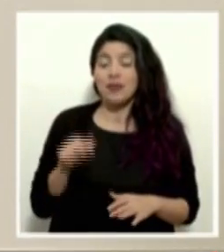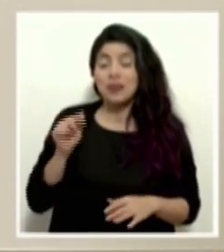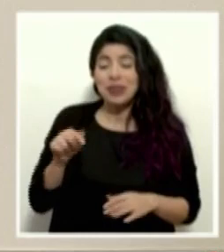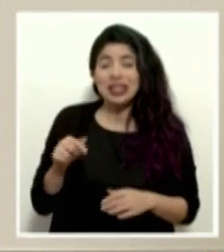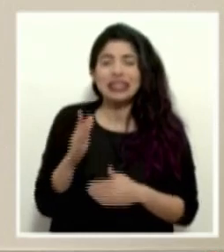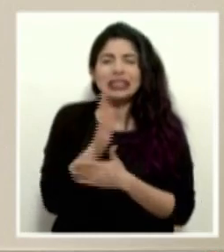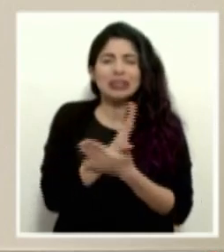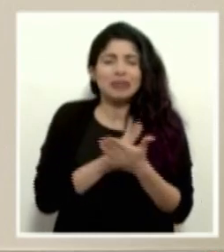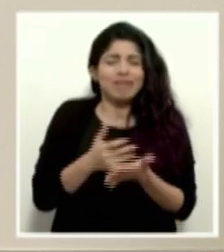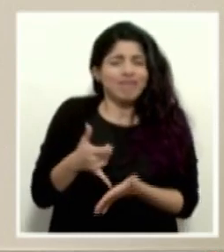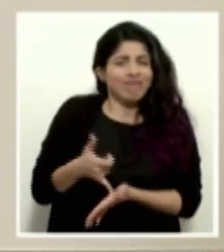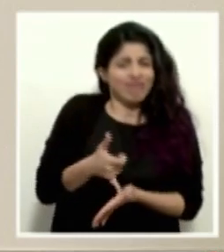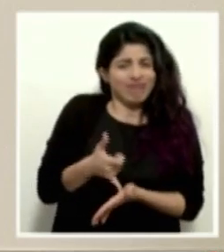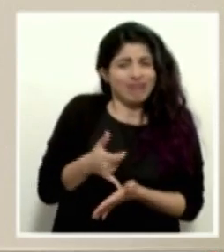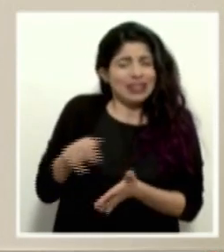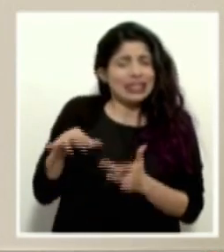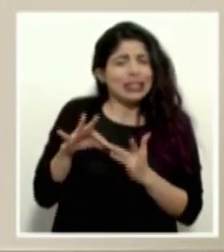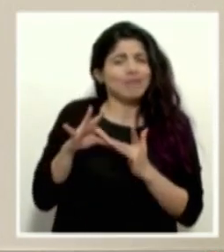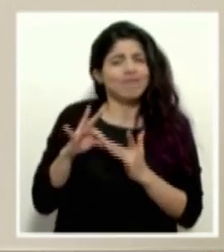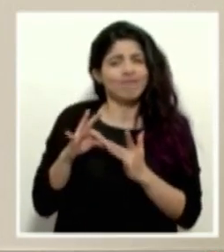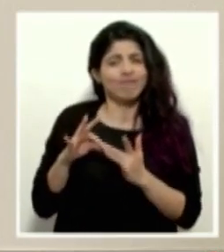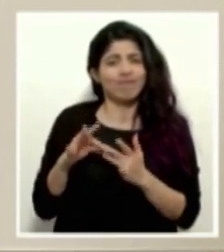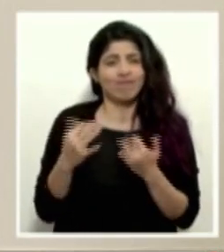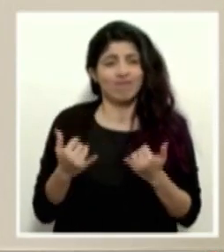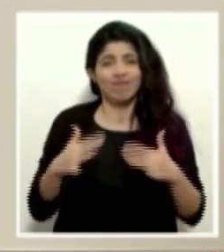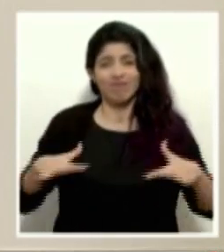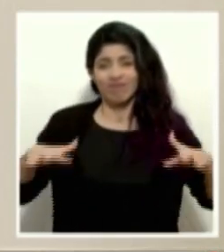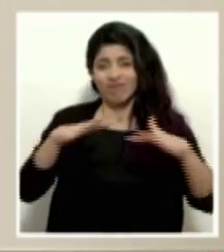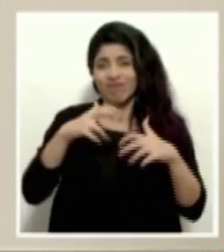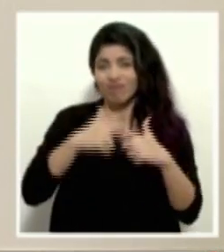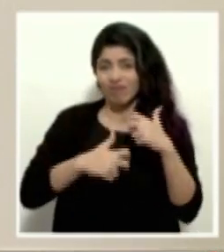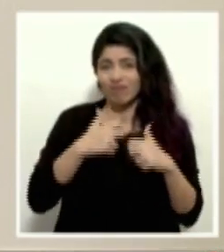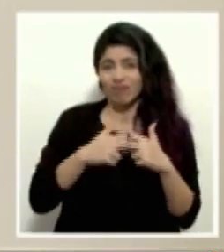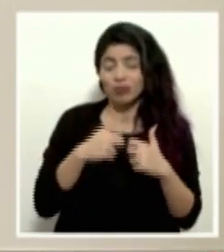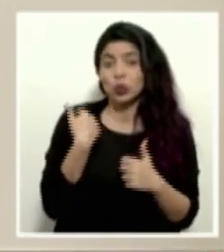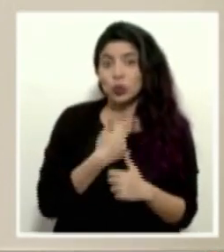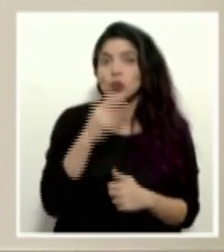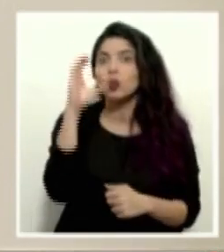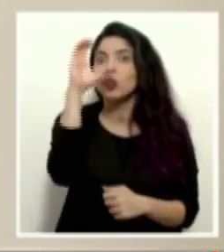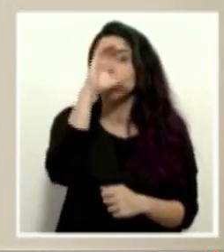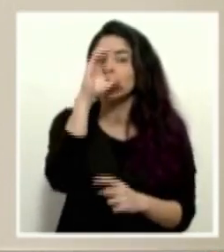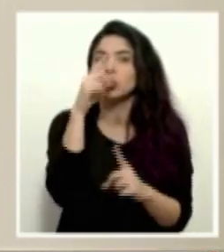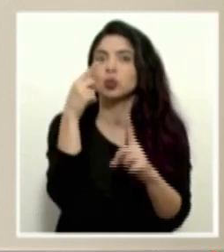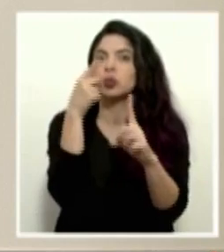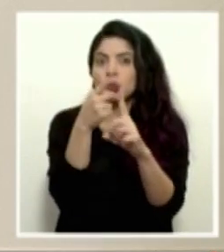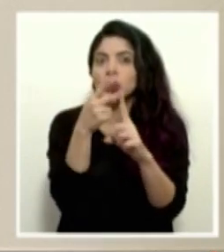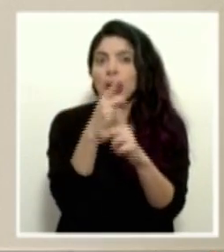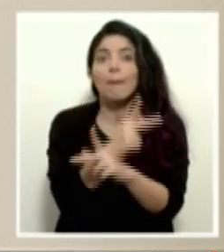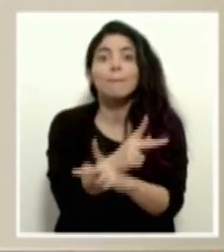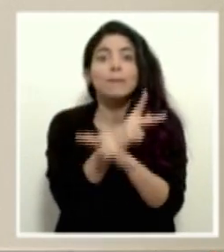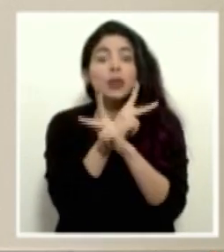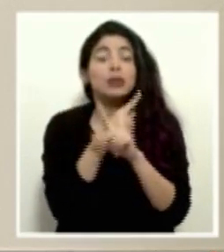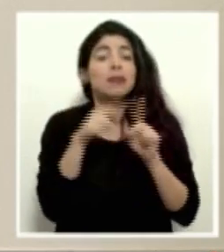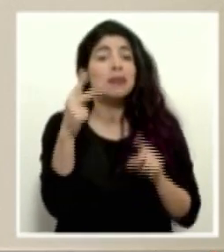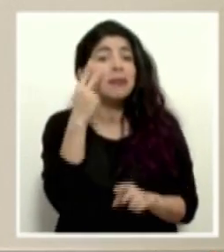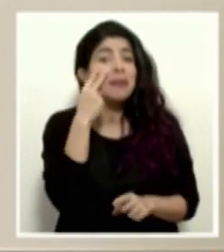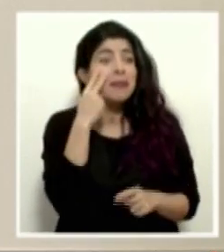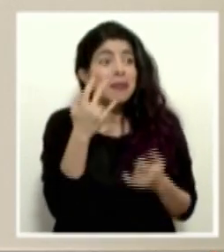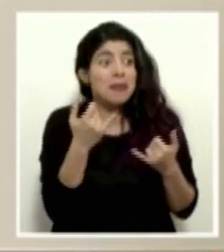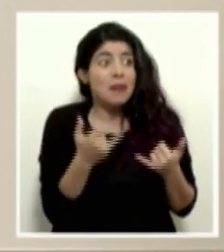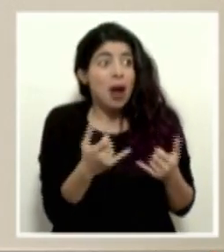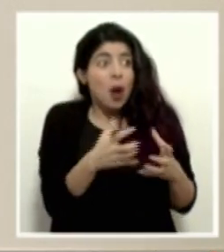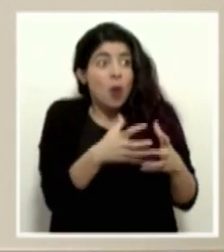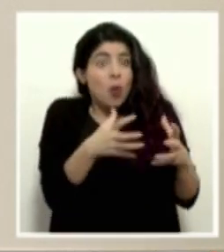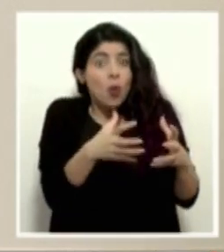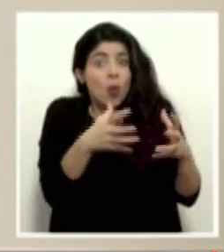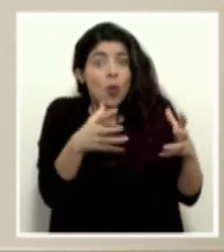partes más sensibles, más medulares en medio de toda esta crisis y es lo que buscamos proteger, pero vean ustedes que la cantidad que tenemos